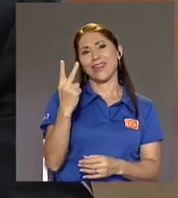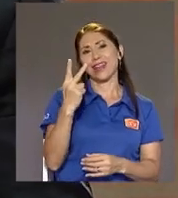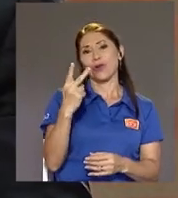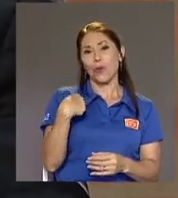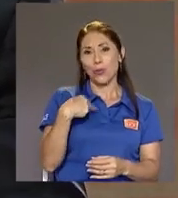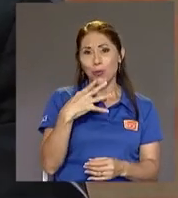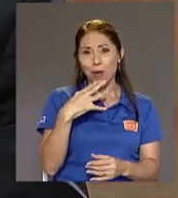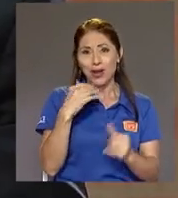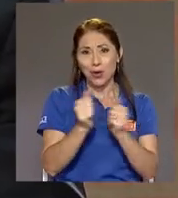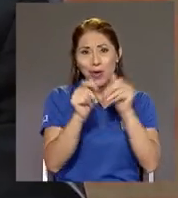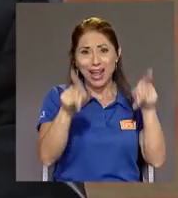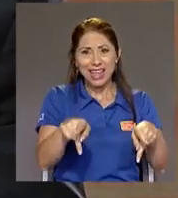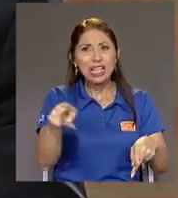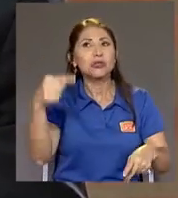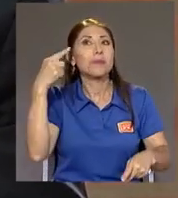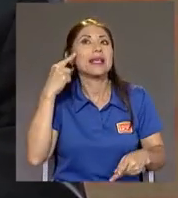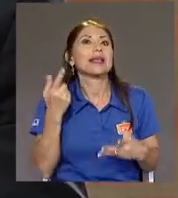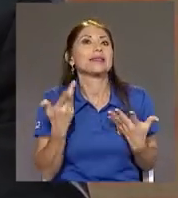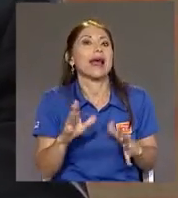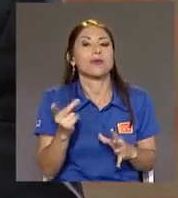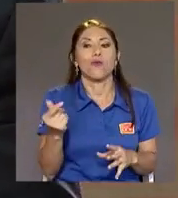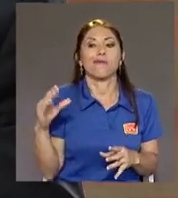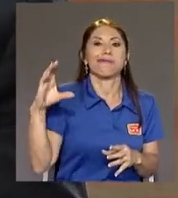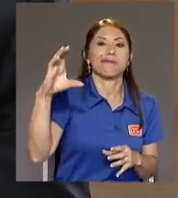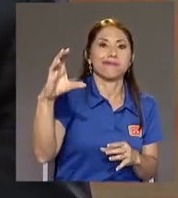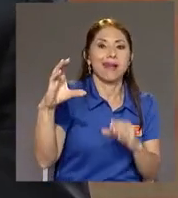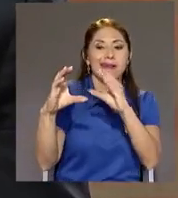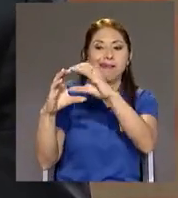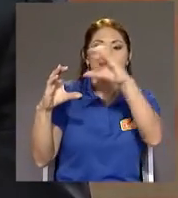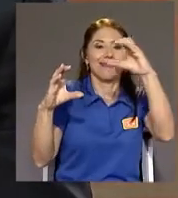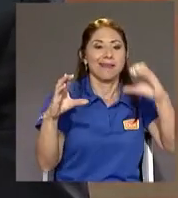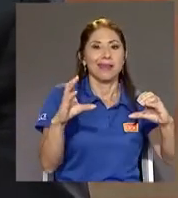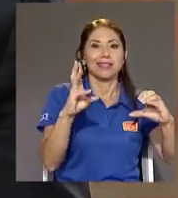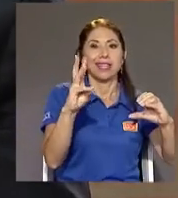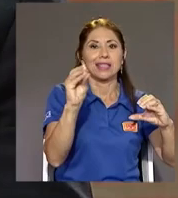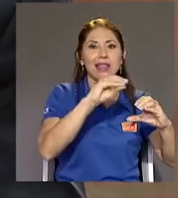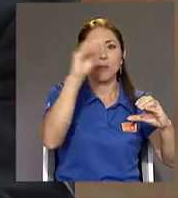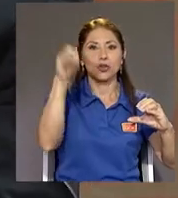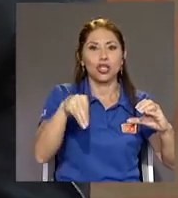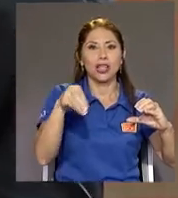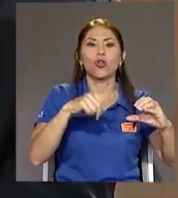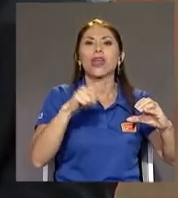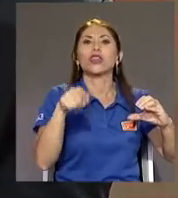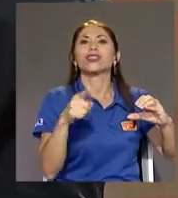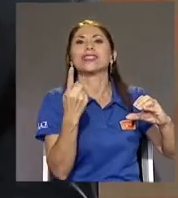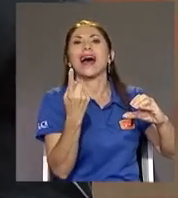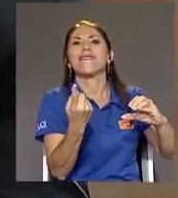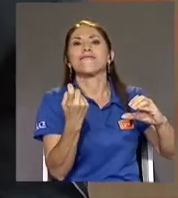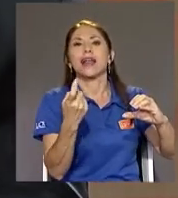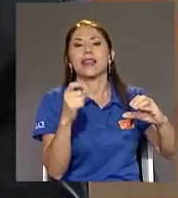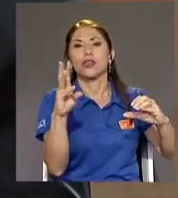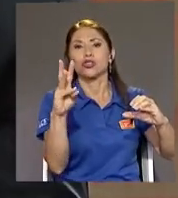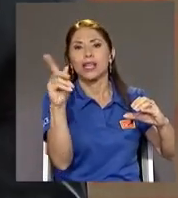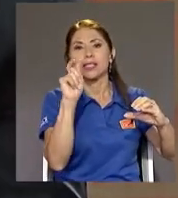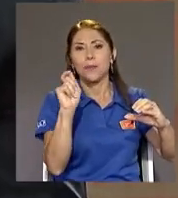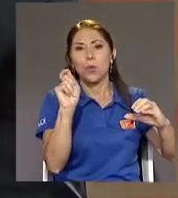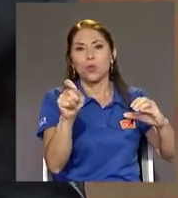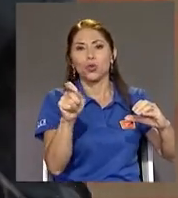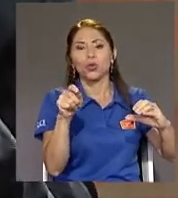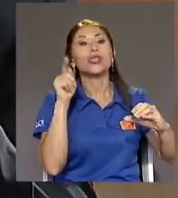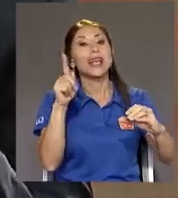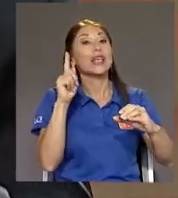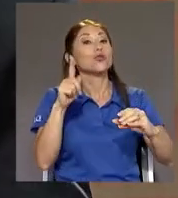Si la gente Está aspirando A 60 Entonces nos están Faltando 6 puntos Esa es como Una primera parte Por el ingreso